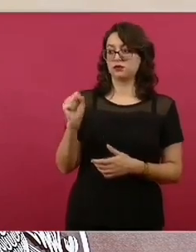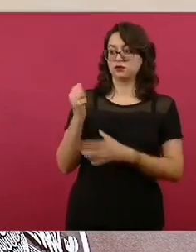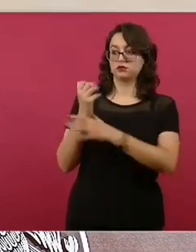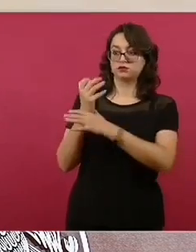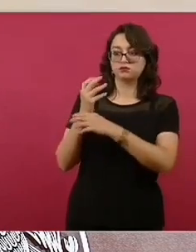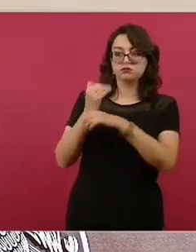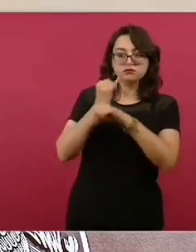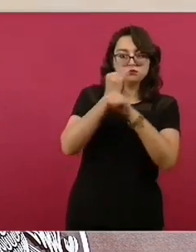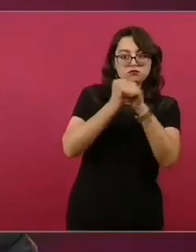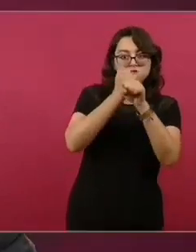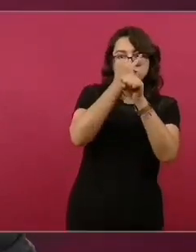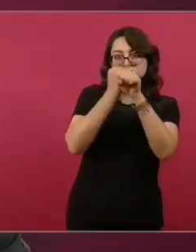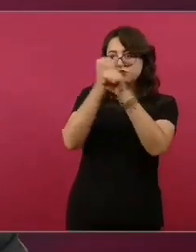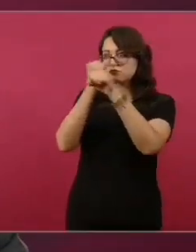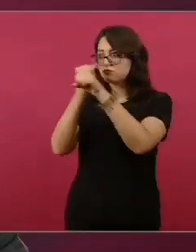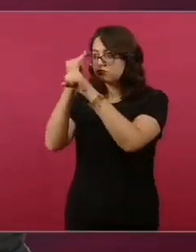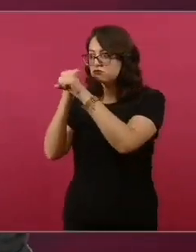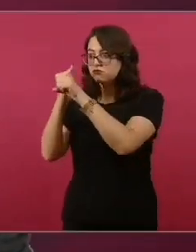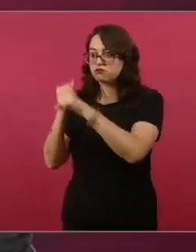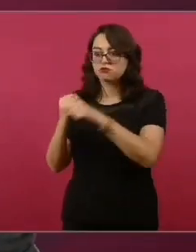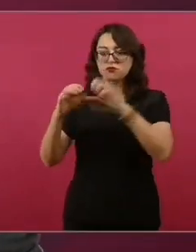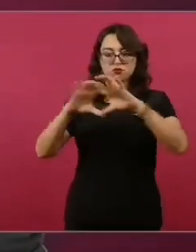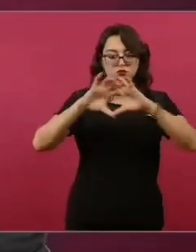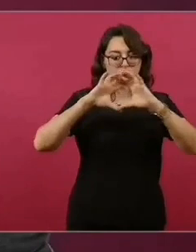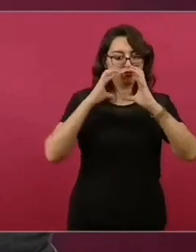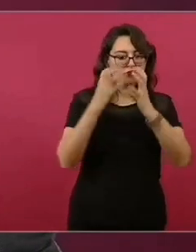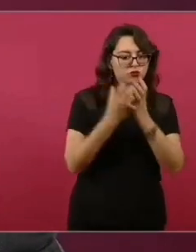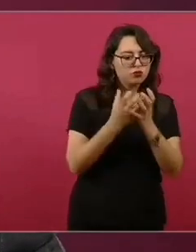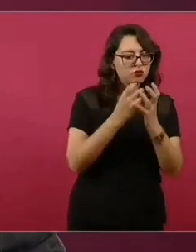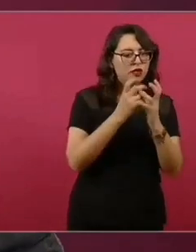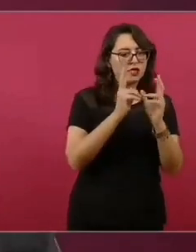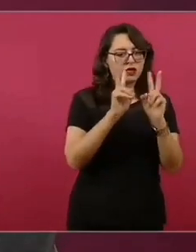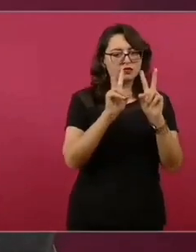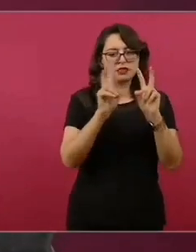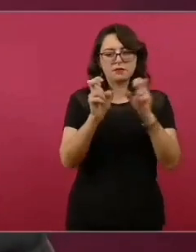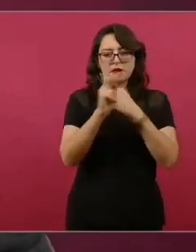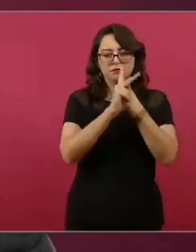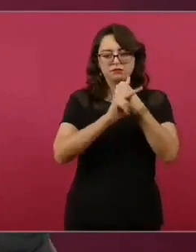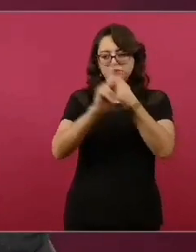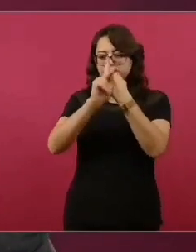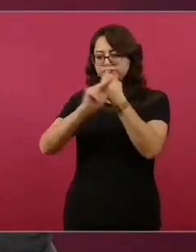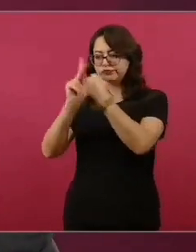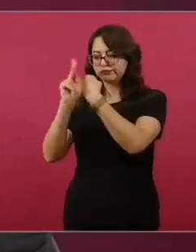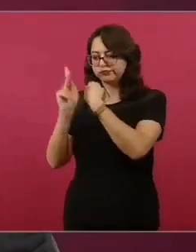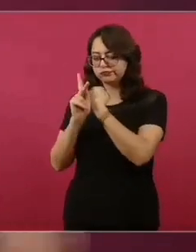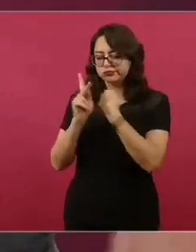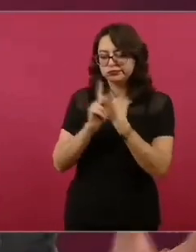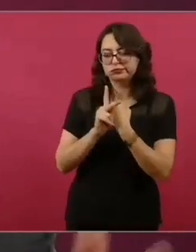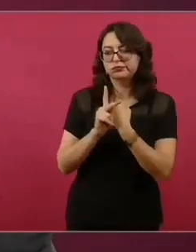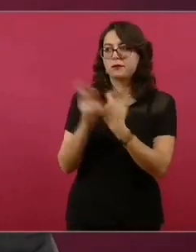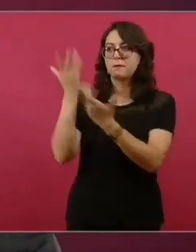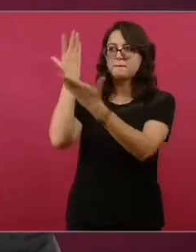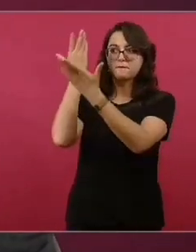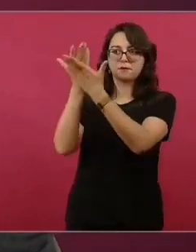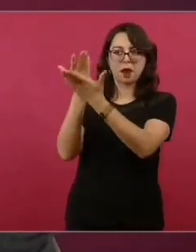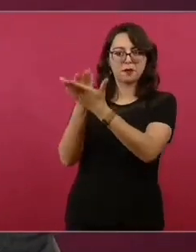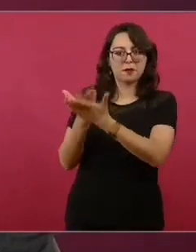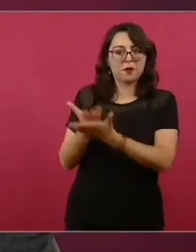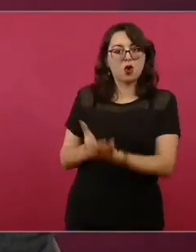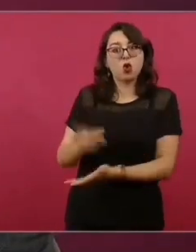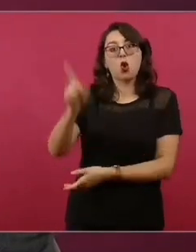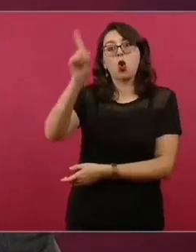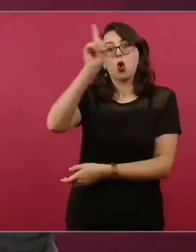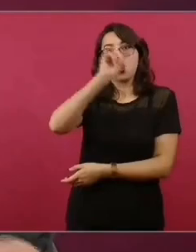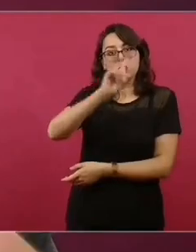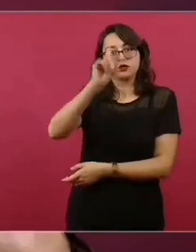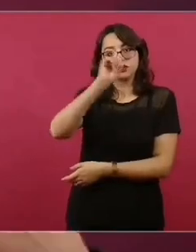estados miembros de la organización, desde luego incluido México. El plan considera múltiples aspectos de la